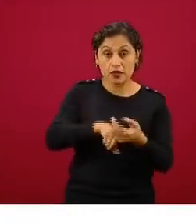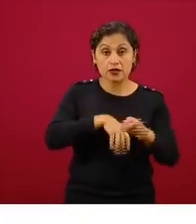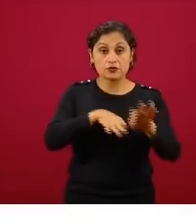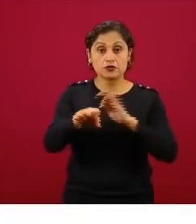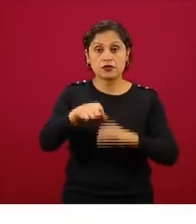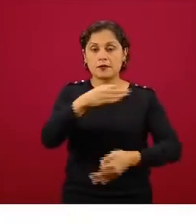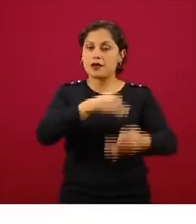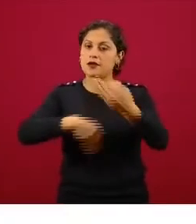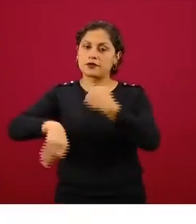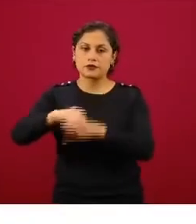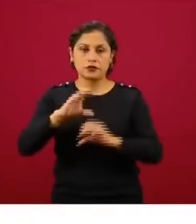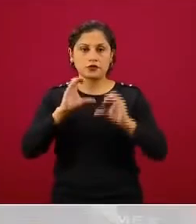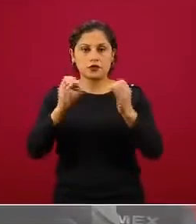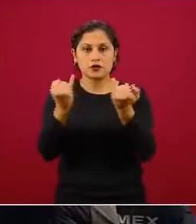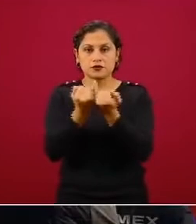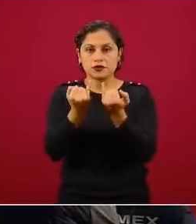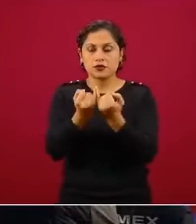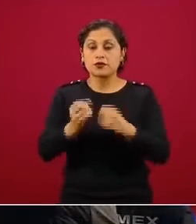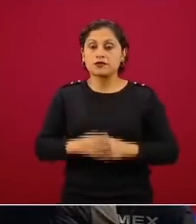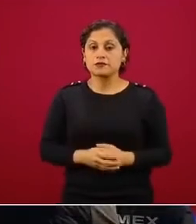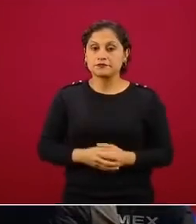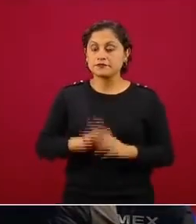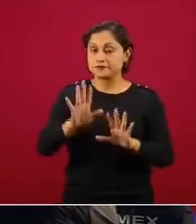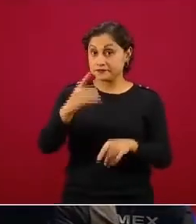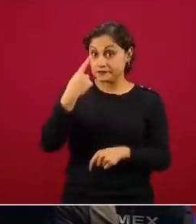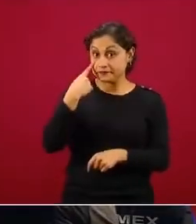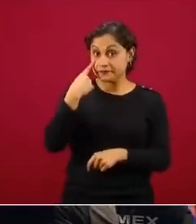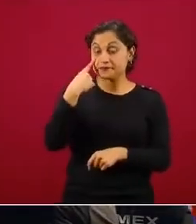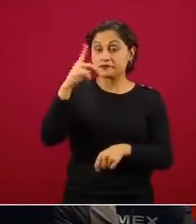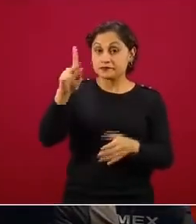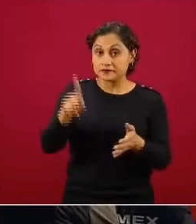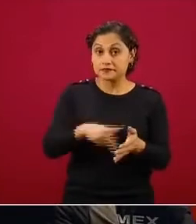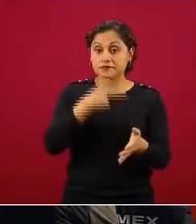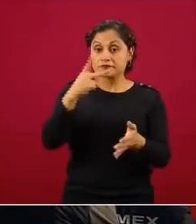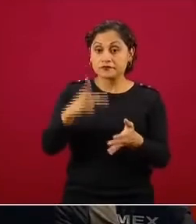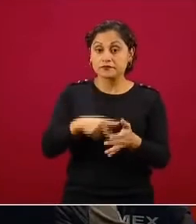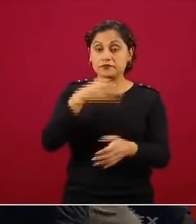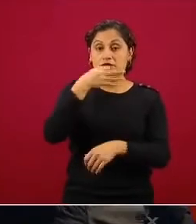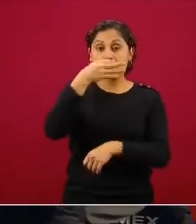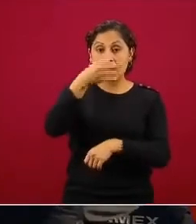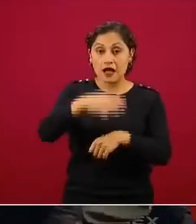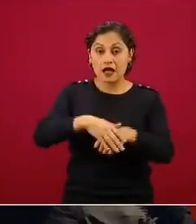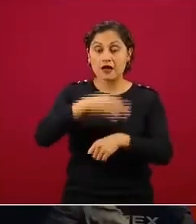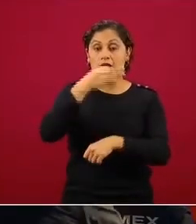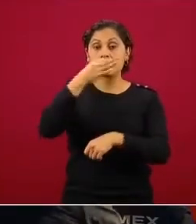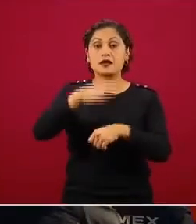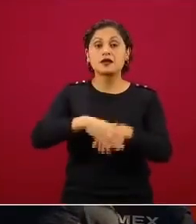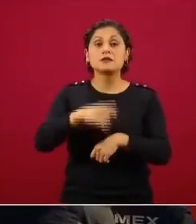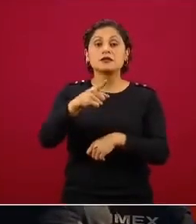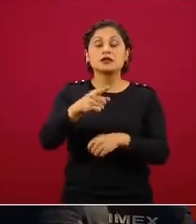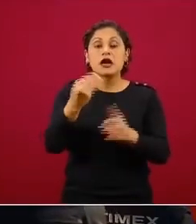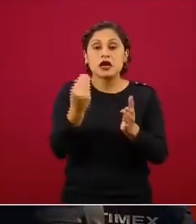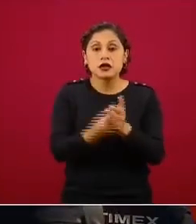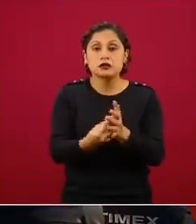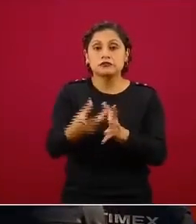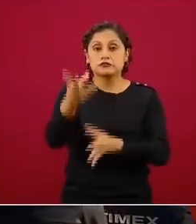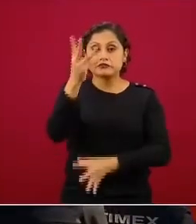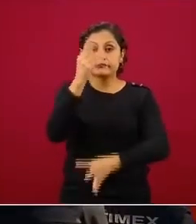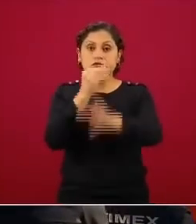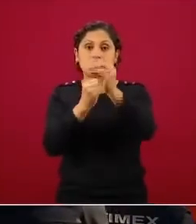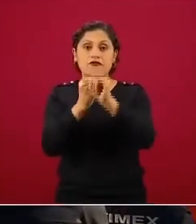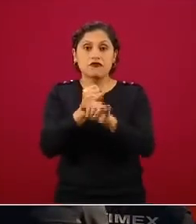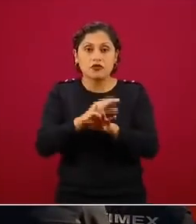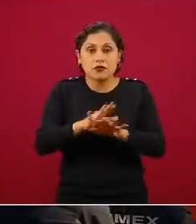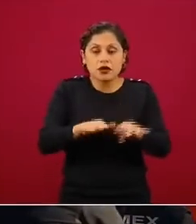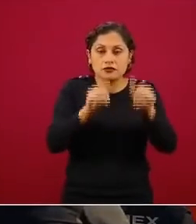siguiente. E insistir en eso, que la capacitación, la información, estar atentos, es la mejor forma de